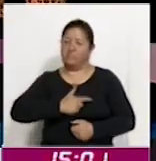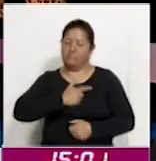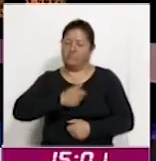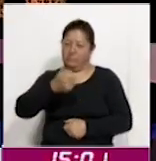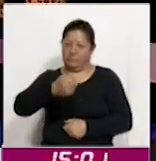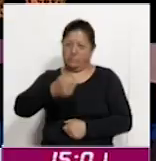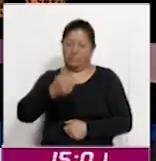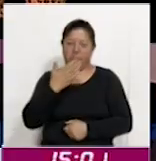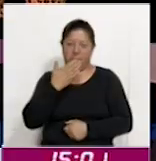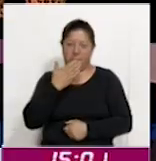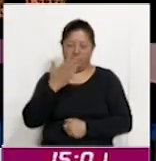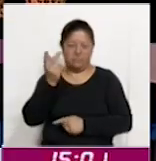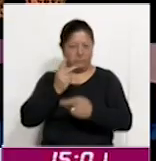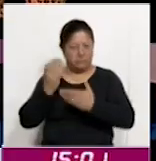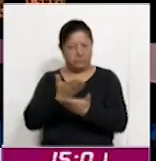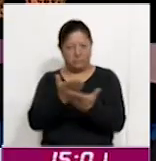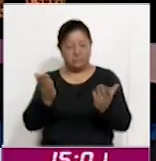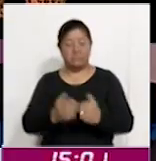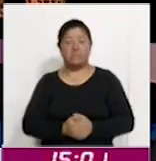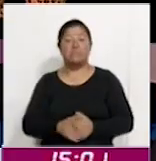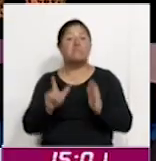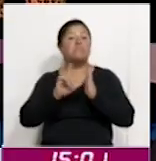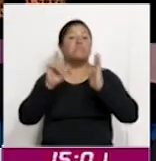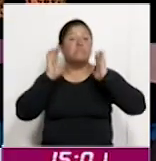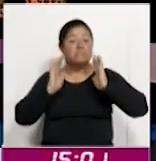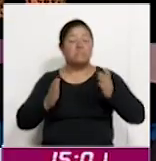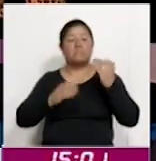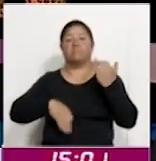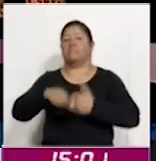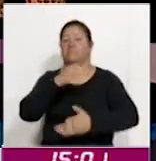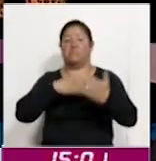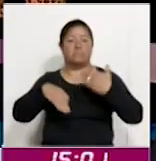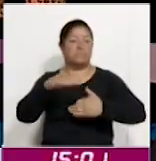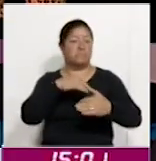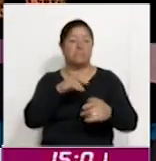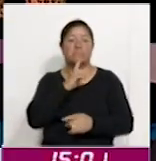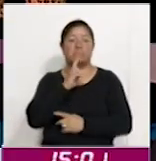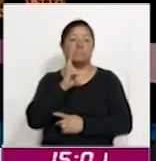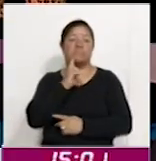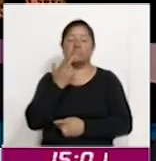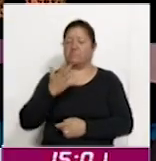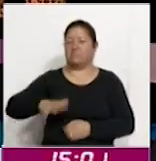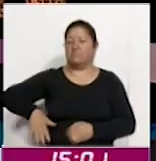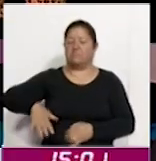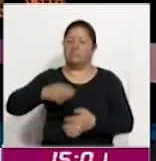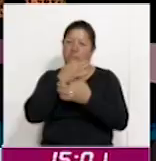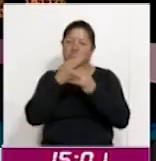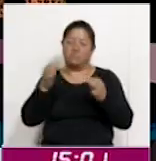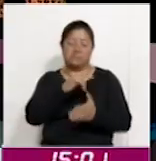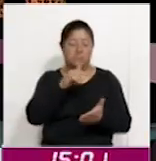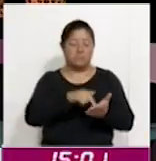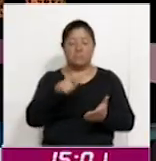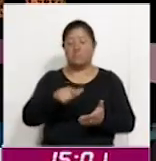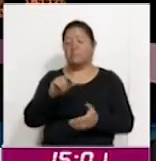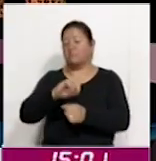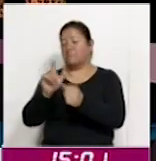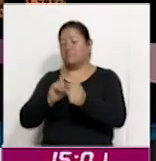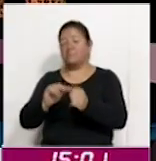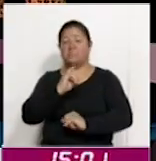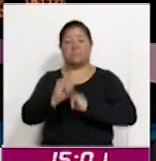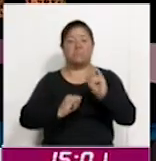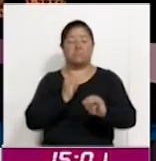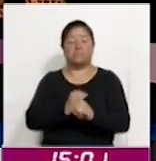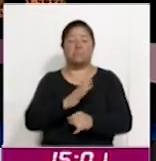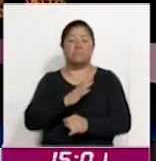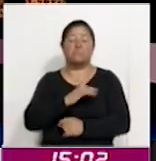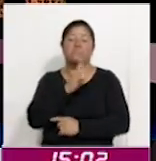bienvenida. Y ya estamos listos con todo el acontecer que se ha registrado, le decía, en el plano local, nacional e internacional. Tenemos